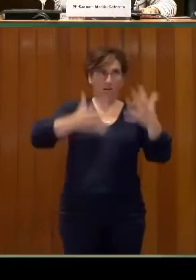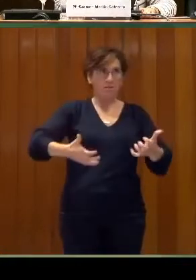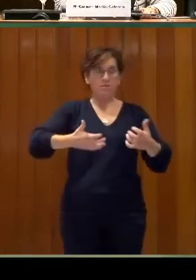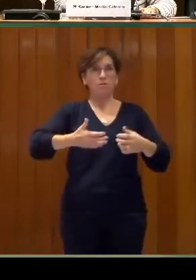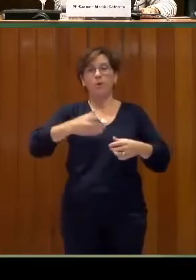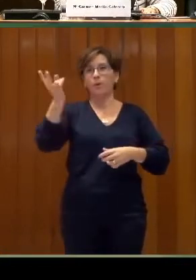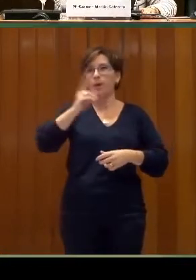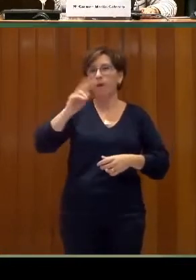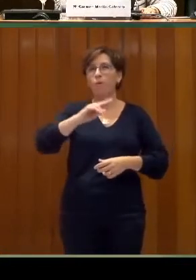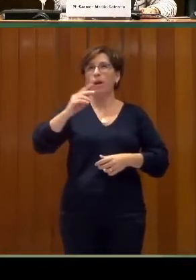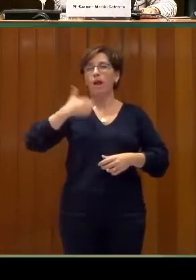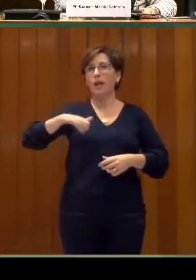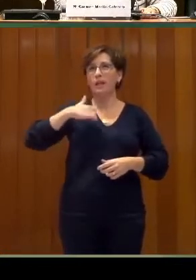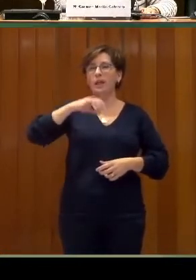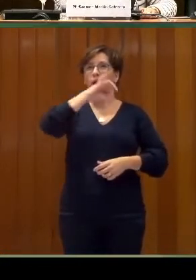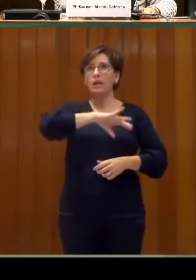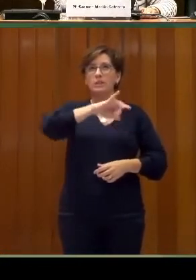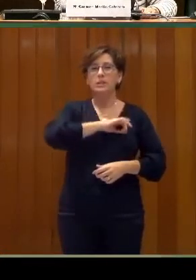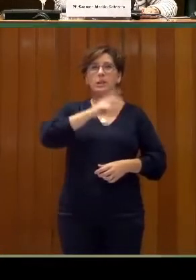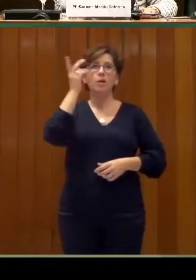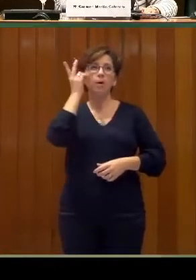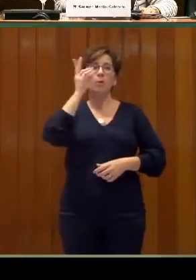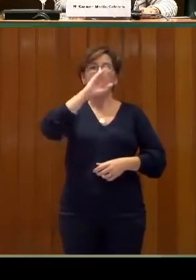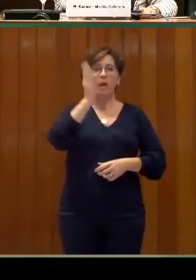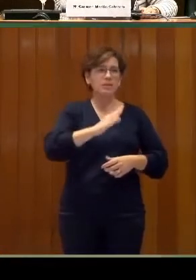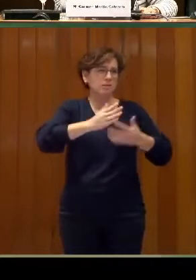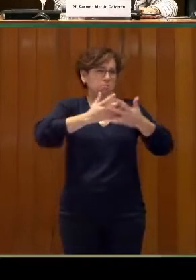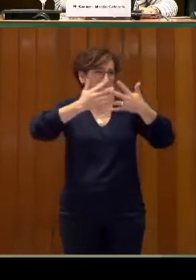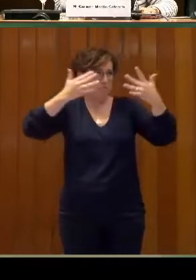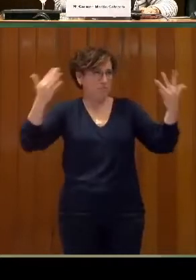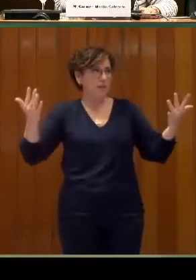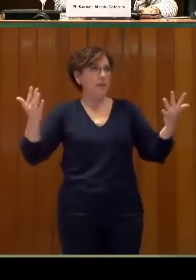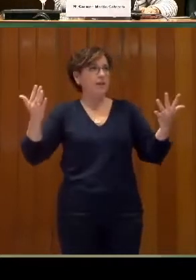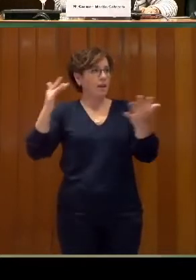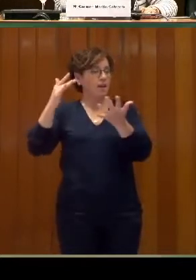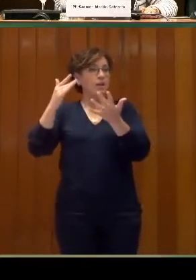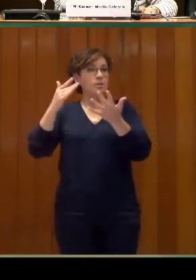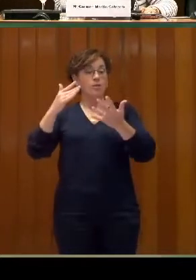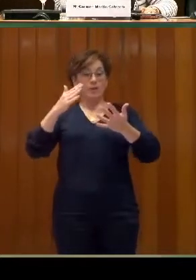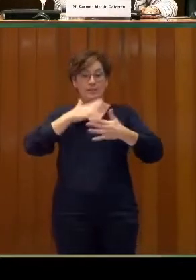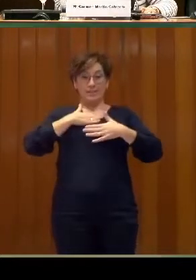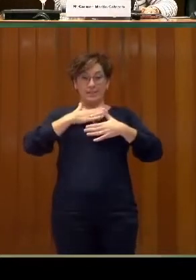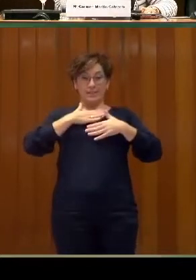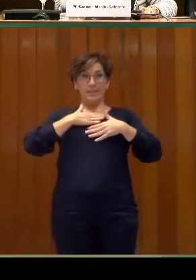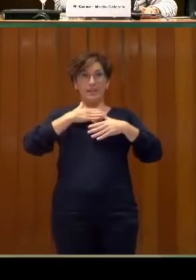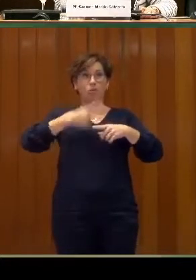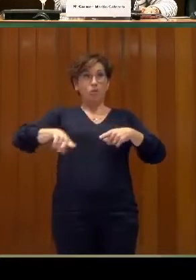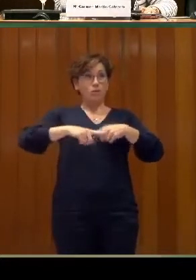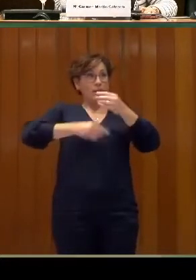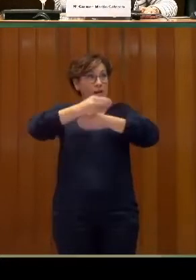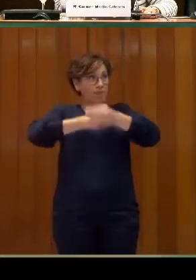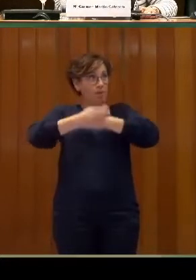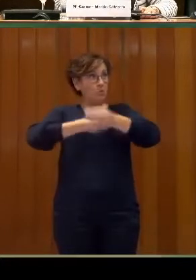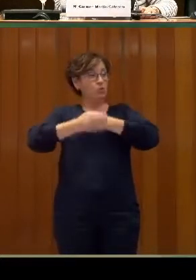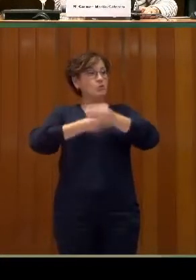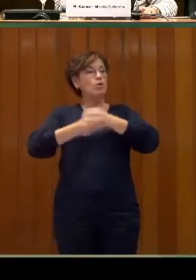en Venezuela, en Argentina, Chile, Perú, Brasil y, bueno, pues todas nuestras operaciones están